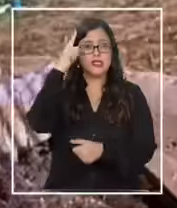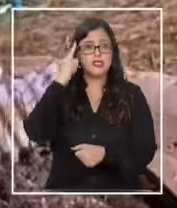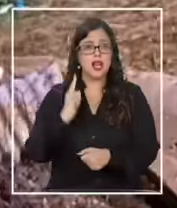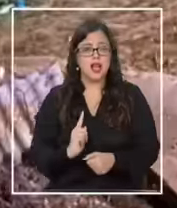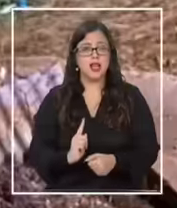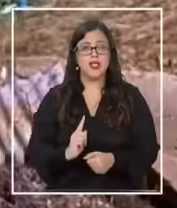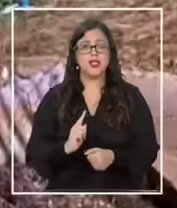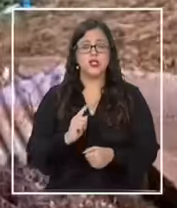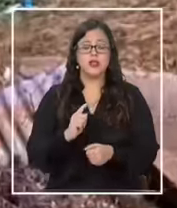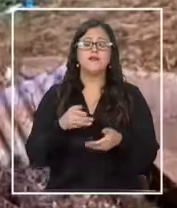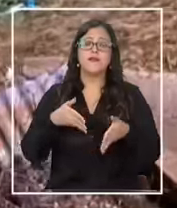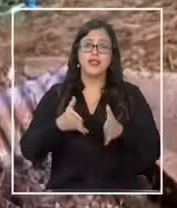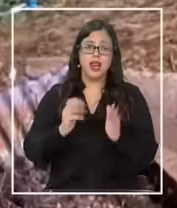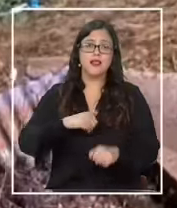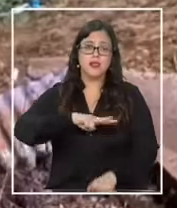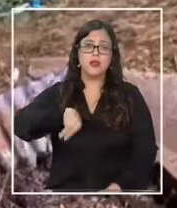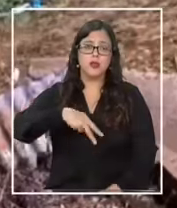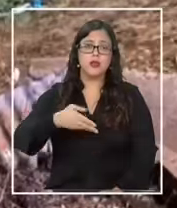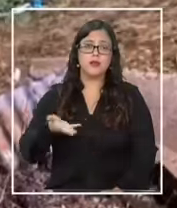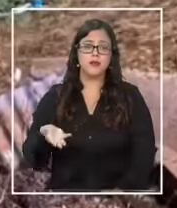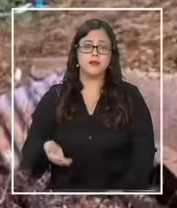de tránsito en nuestras calles.